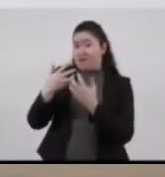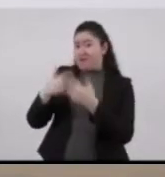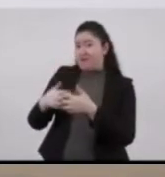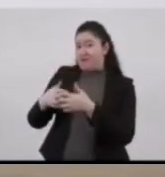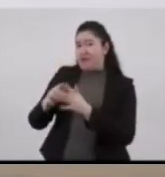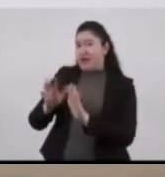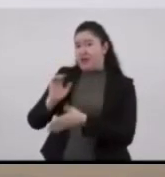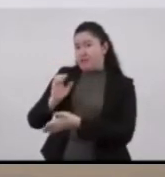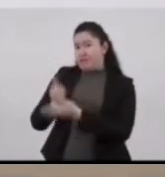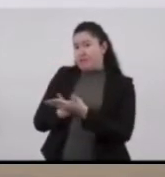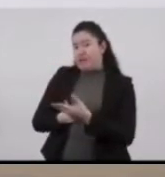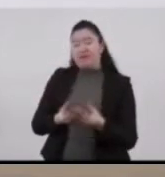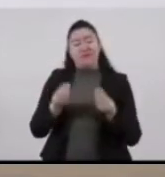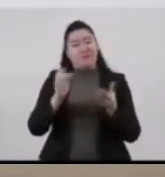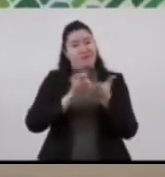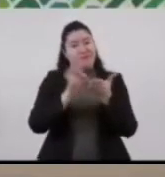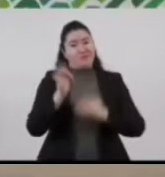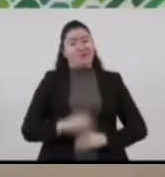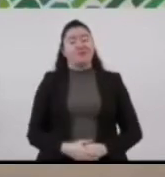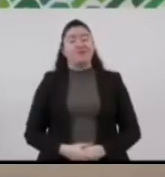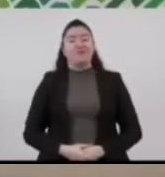contratados. Muchísimas gracias.